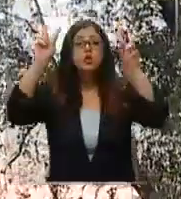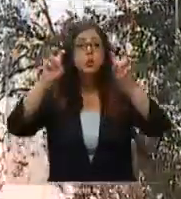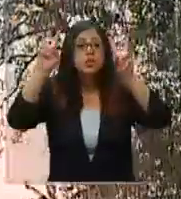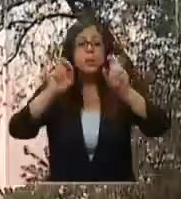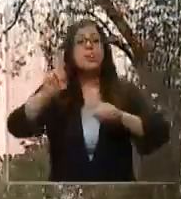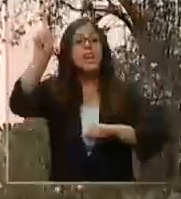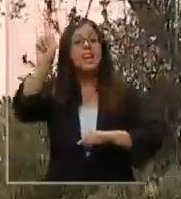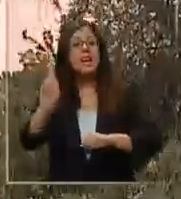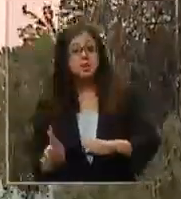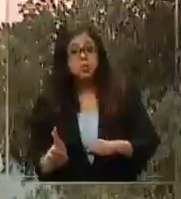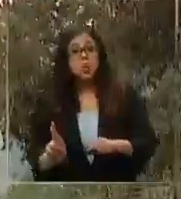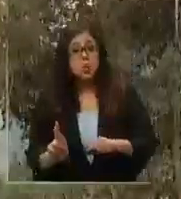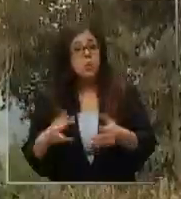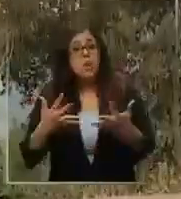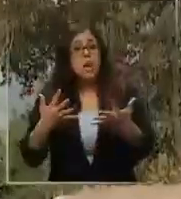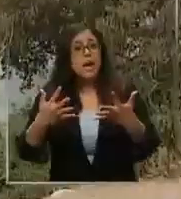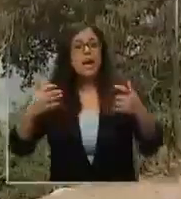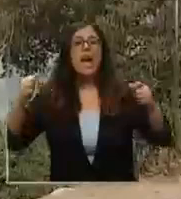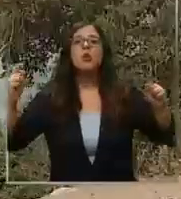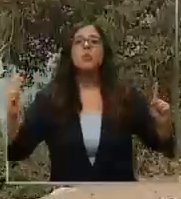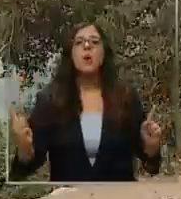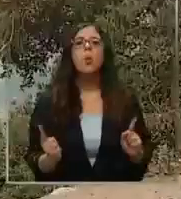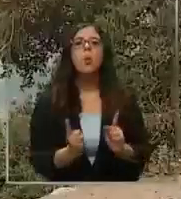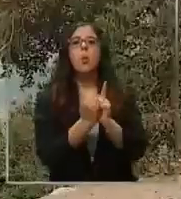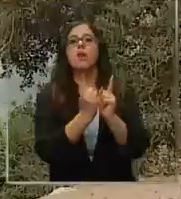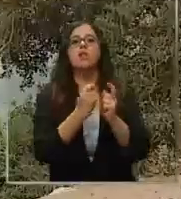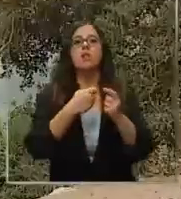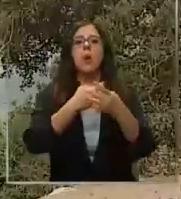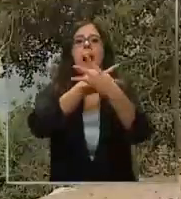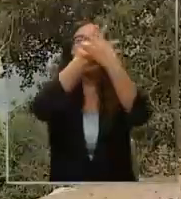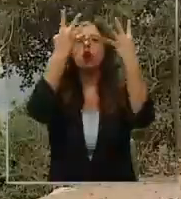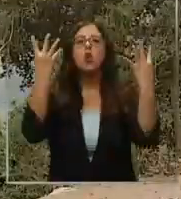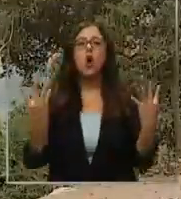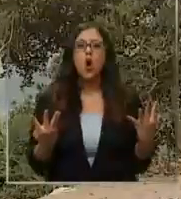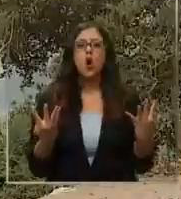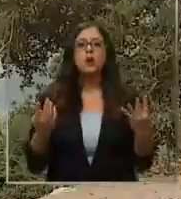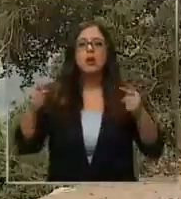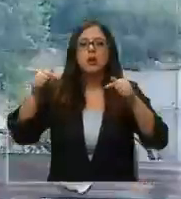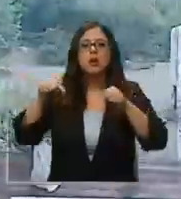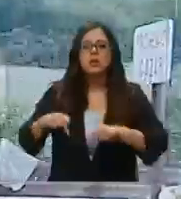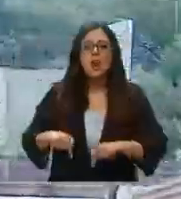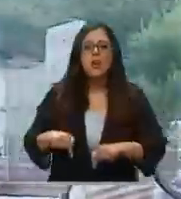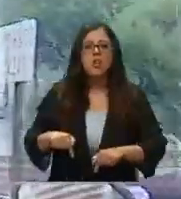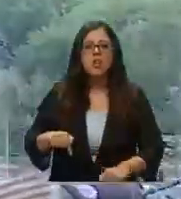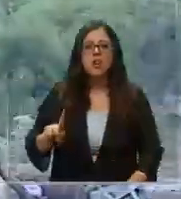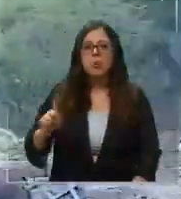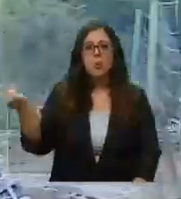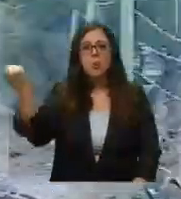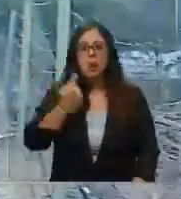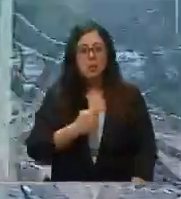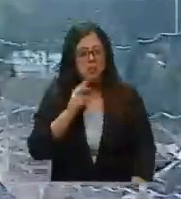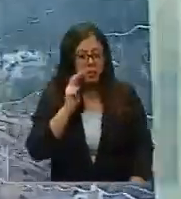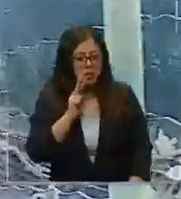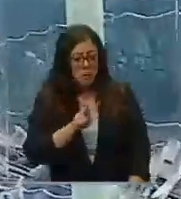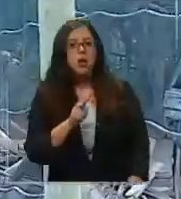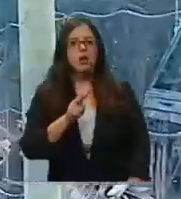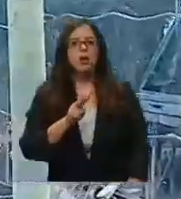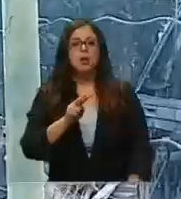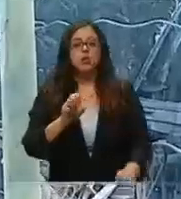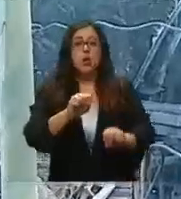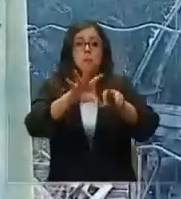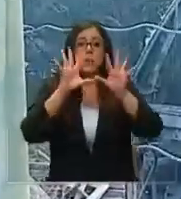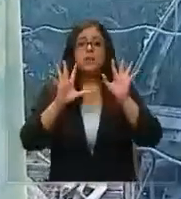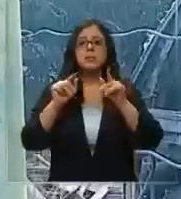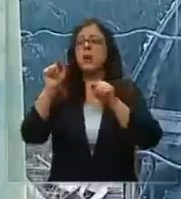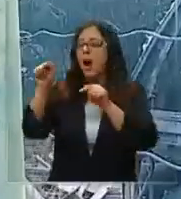encuentro de Arcoiris. Pero es una vuelta hacia acá y ahora nos hallamos con la sorpresa. La gente de aquí mismo han ido allá